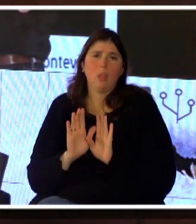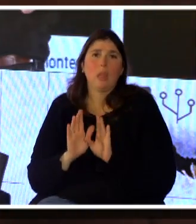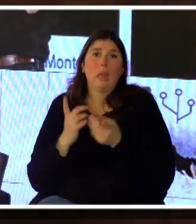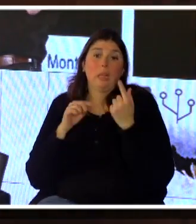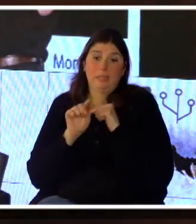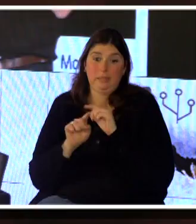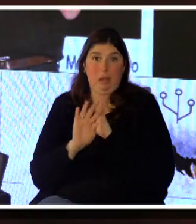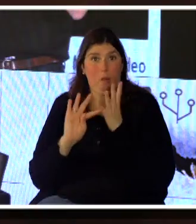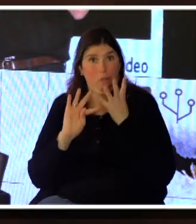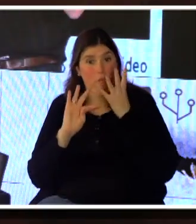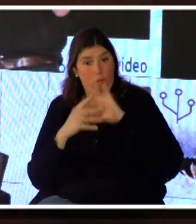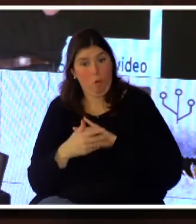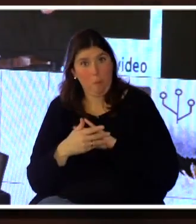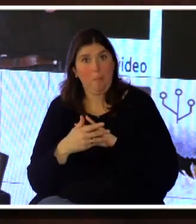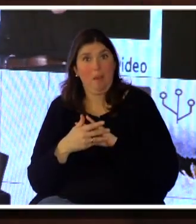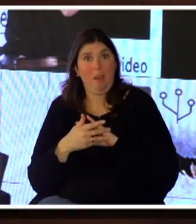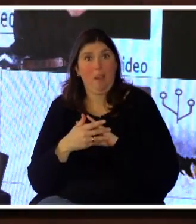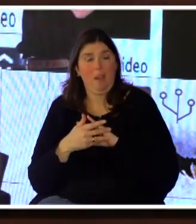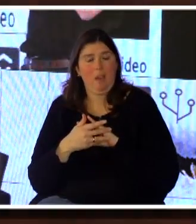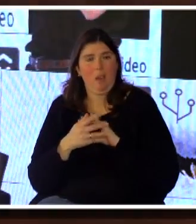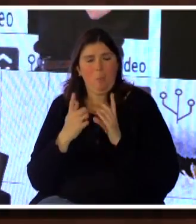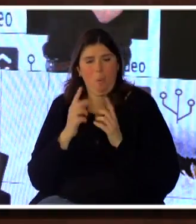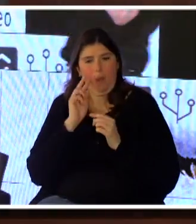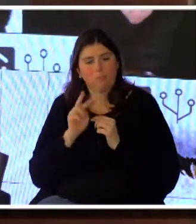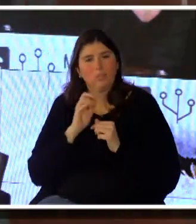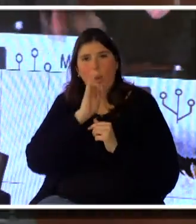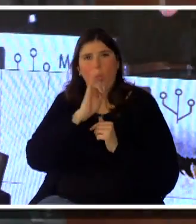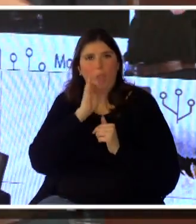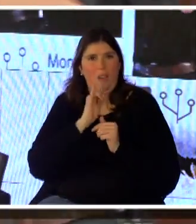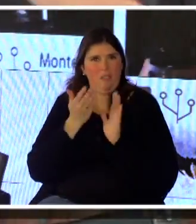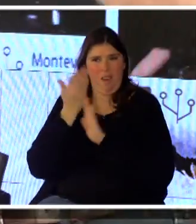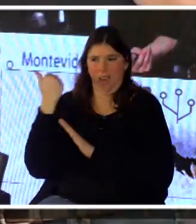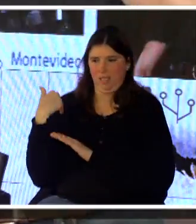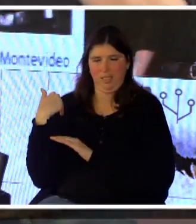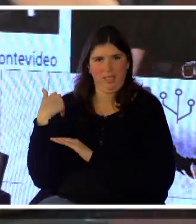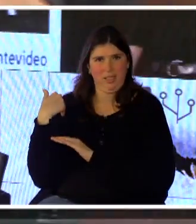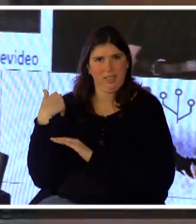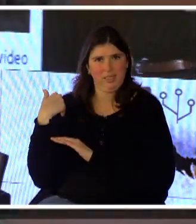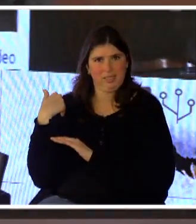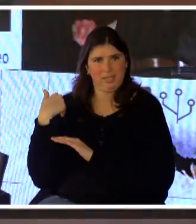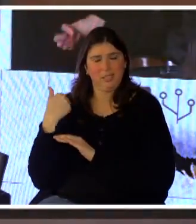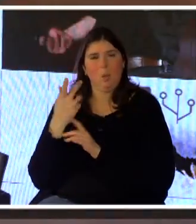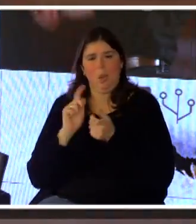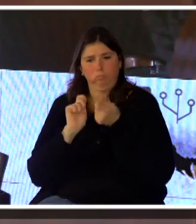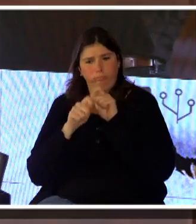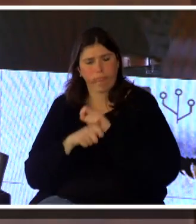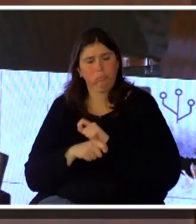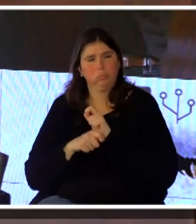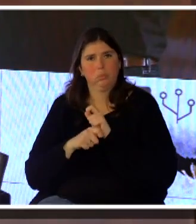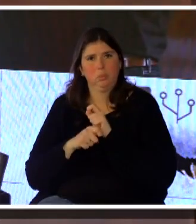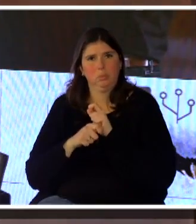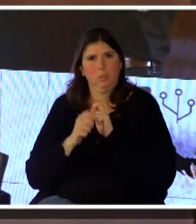nos permite de alguna forma esta vuelta atrás que les contaba recién, que nos impone una dinámica muy grande para